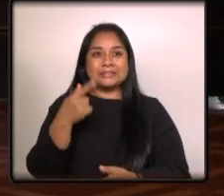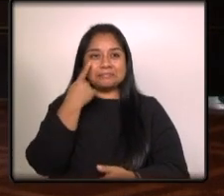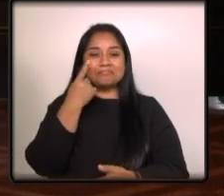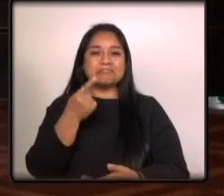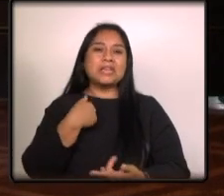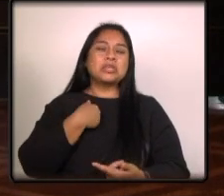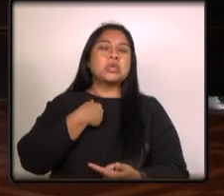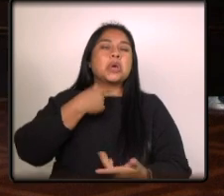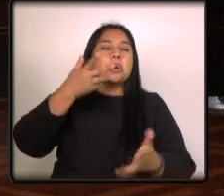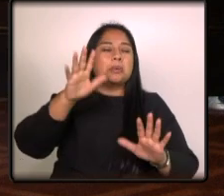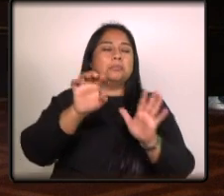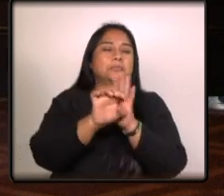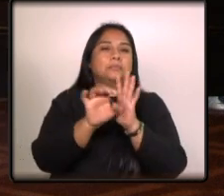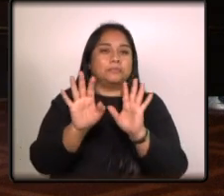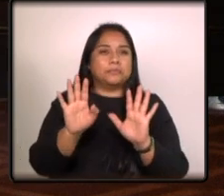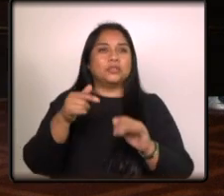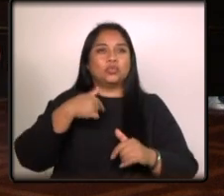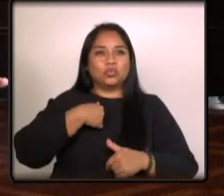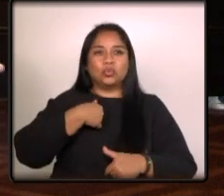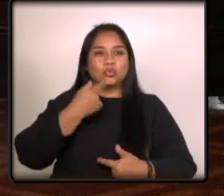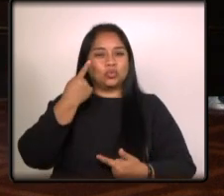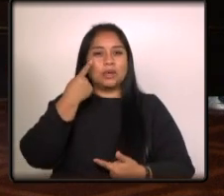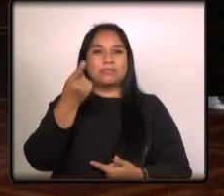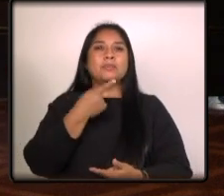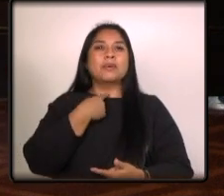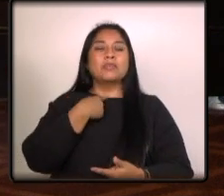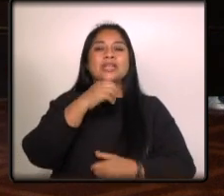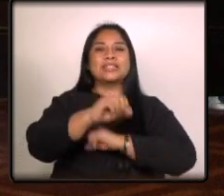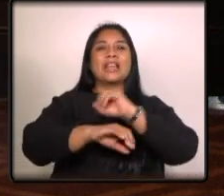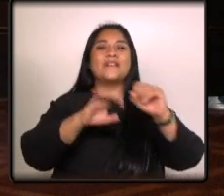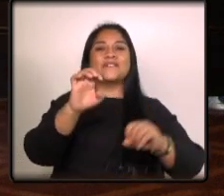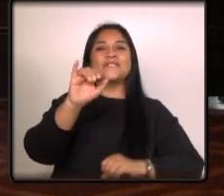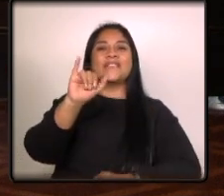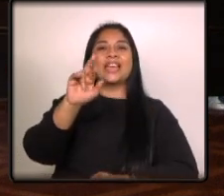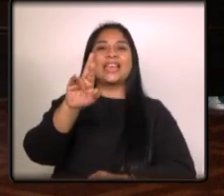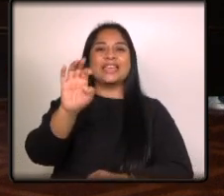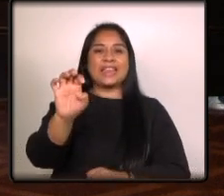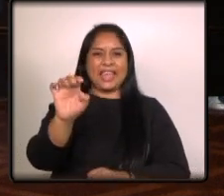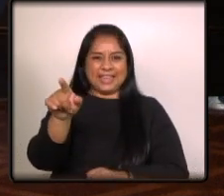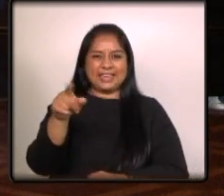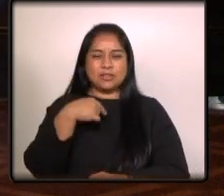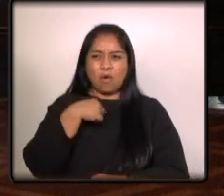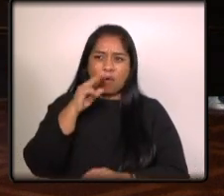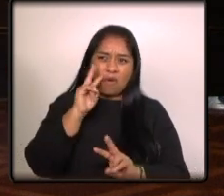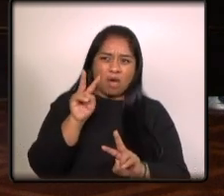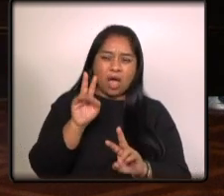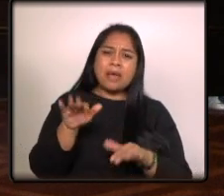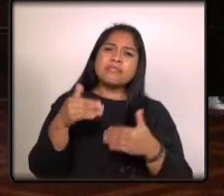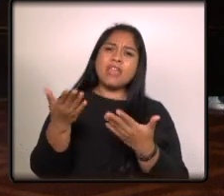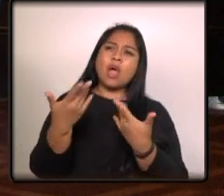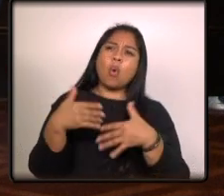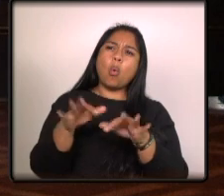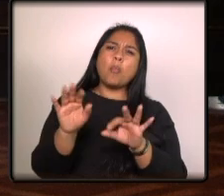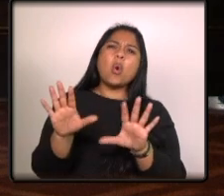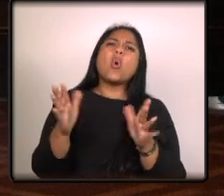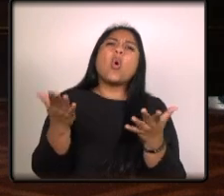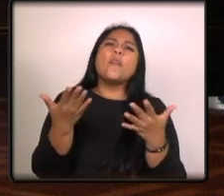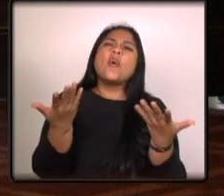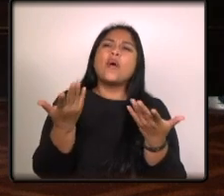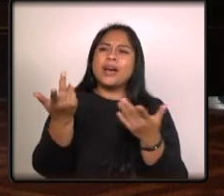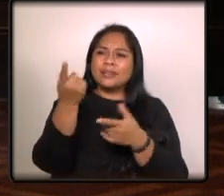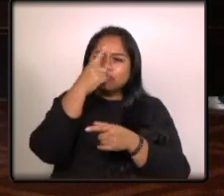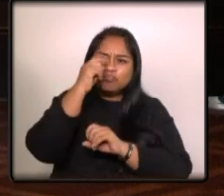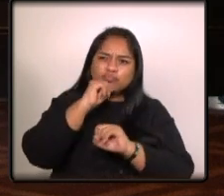llegué yo pues siempre he sido fanático de Fade entonces yo dije tengo que ver la oportunidad o cómo cómo vamos a hacer para